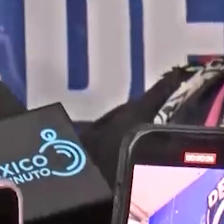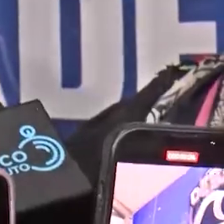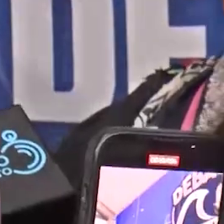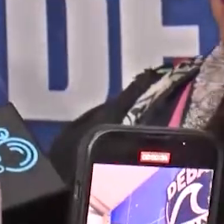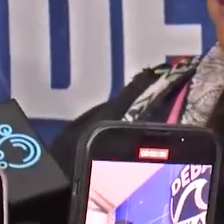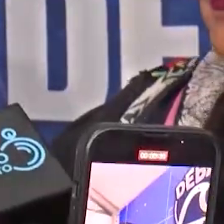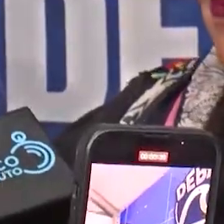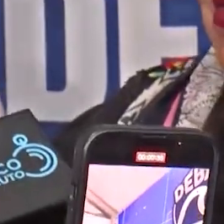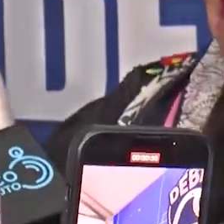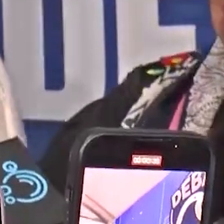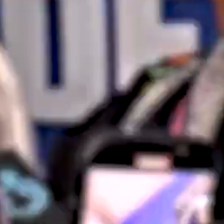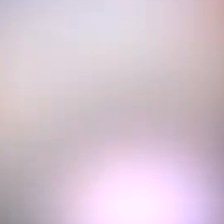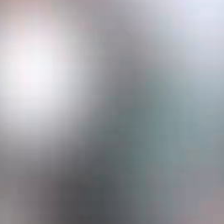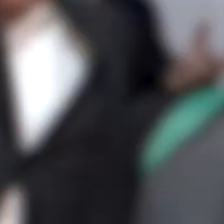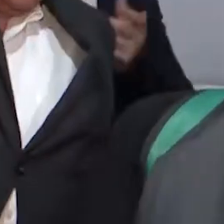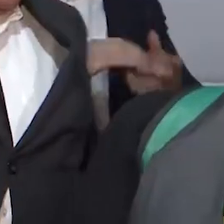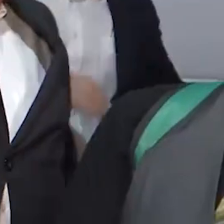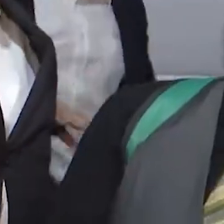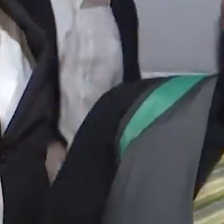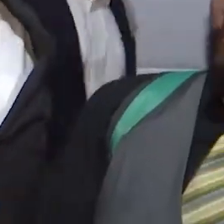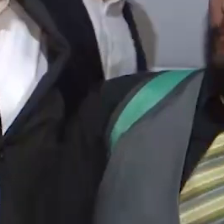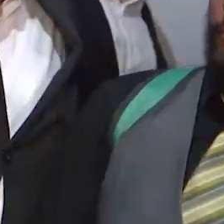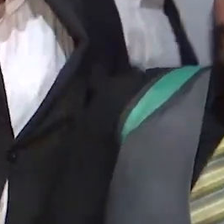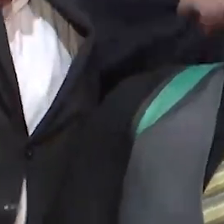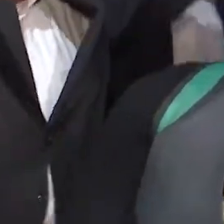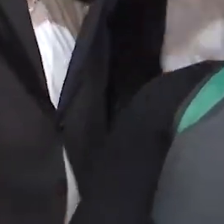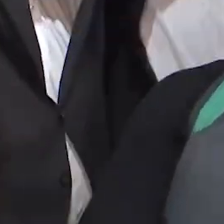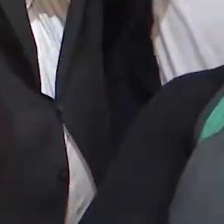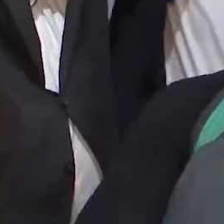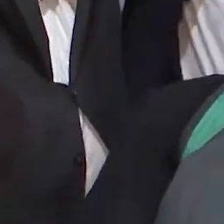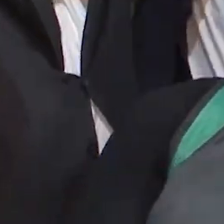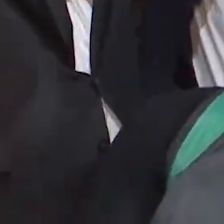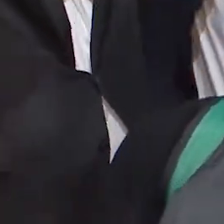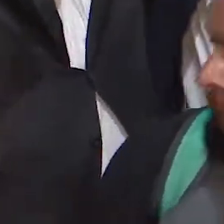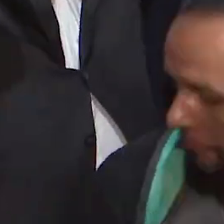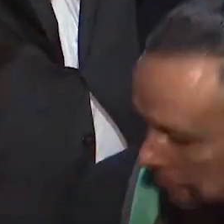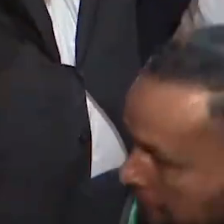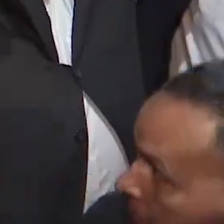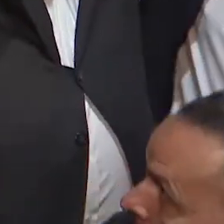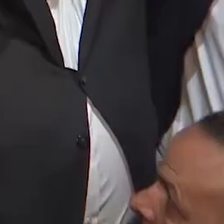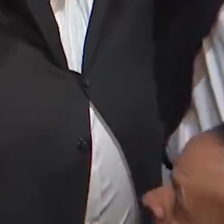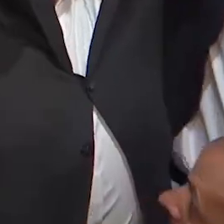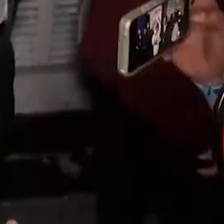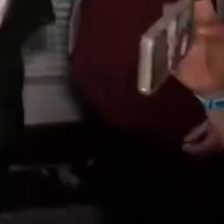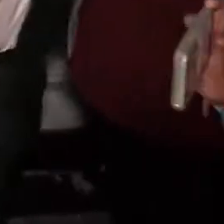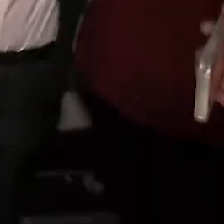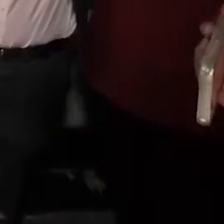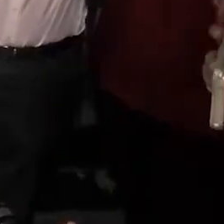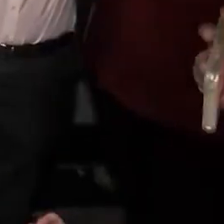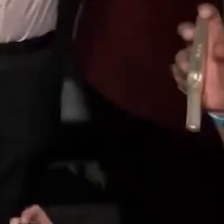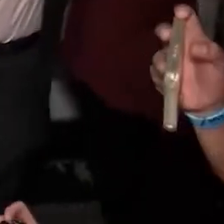ganadores y hasta les alzaron la mano. ¡Qué pere gobierno! ¡Qué pere gobierno!